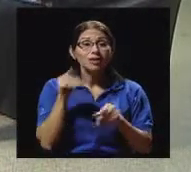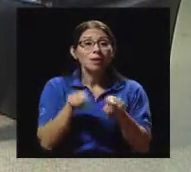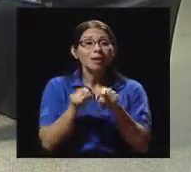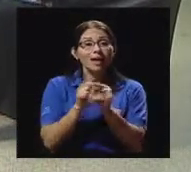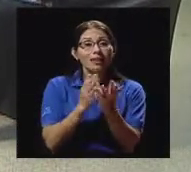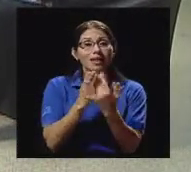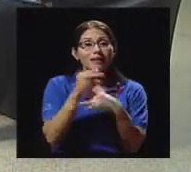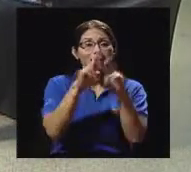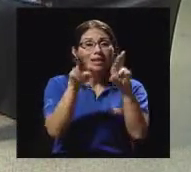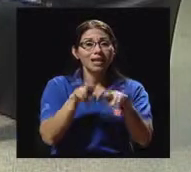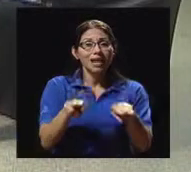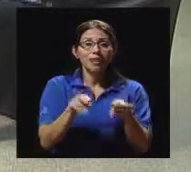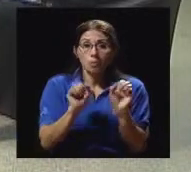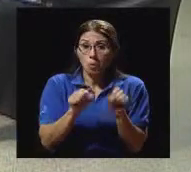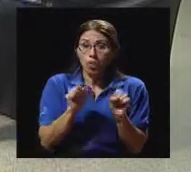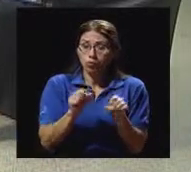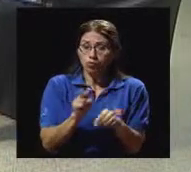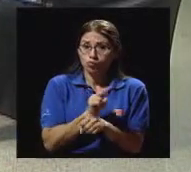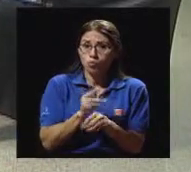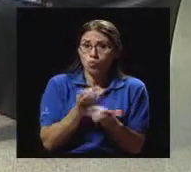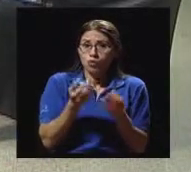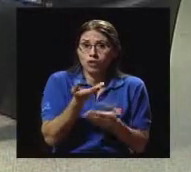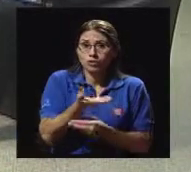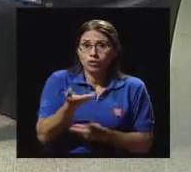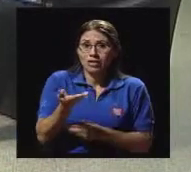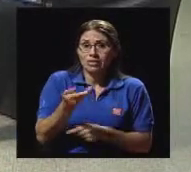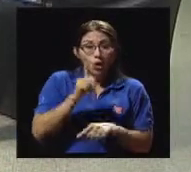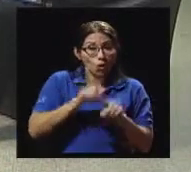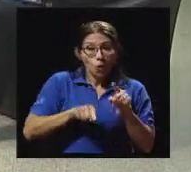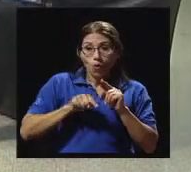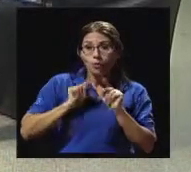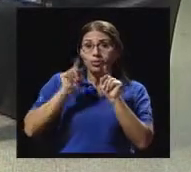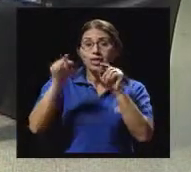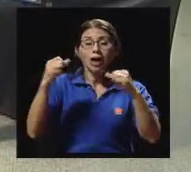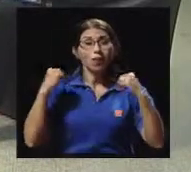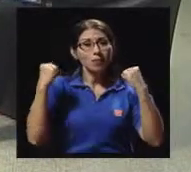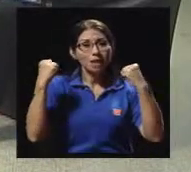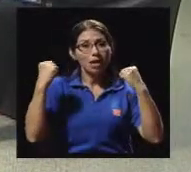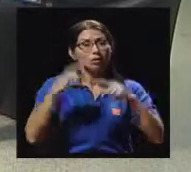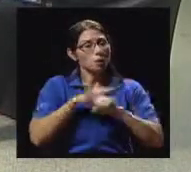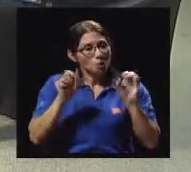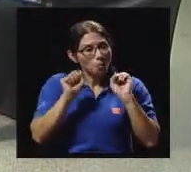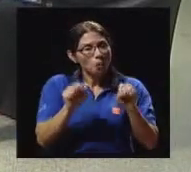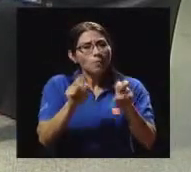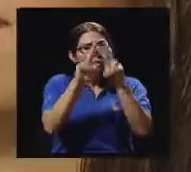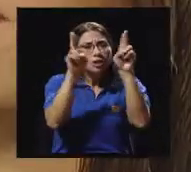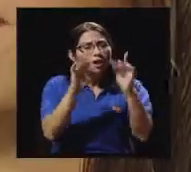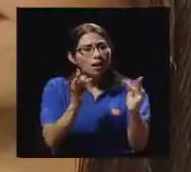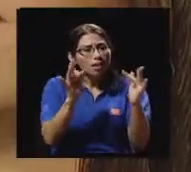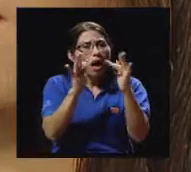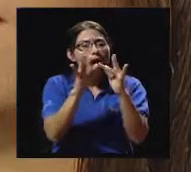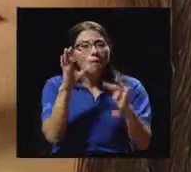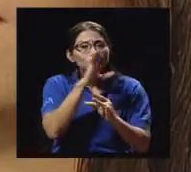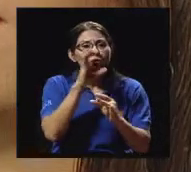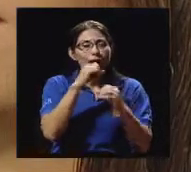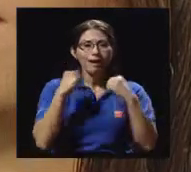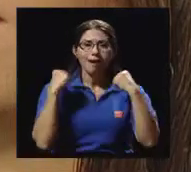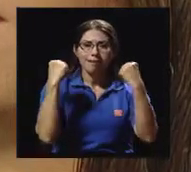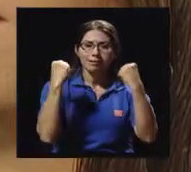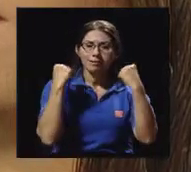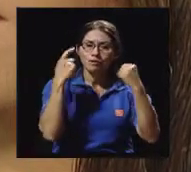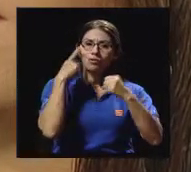No podemos ir a un gimnasio, pero tal vez podemos buscar una rutina de ejercicios que podamos hacer en la casa, ¿verdad? Podemos